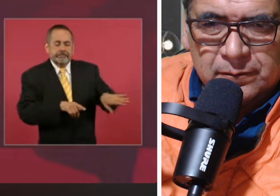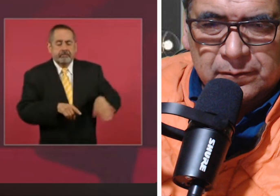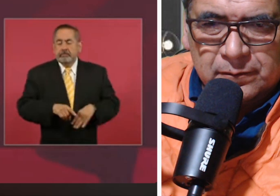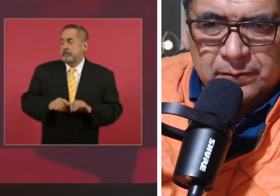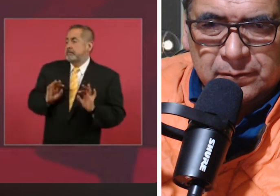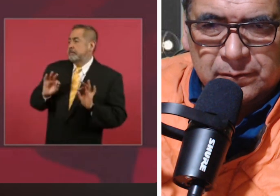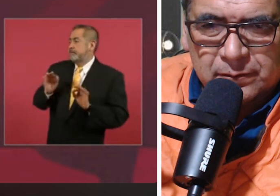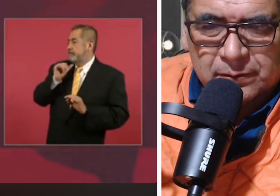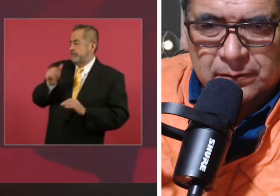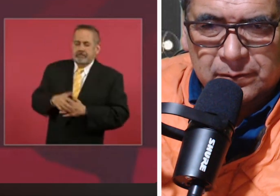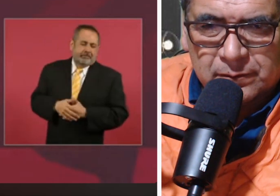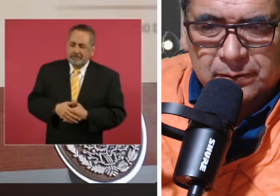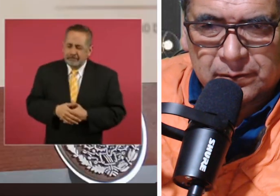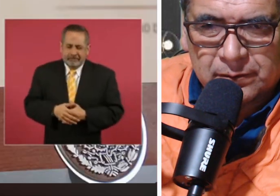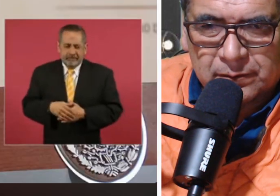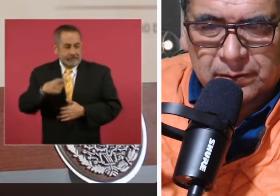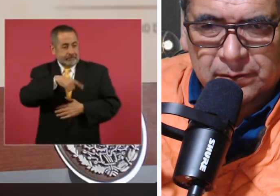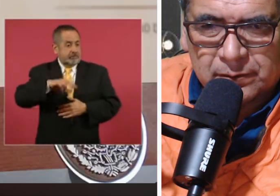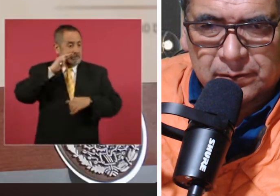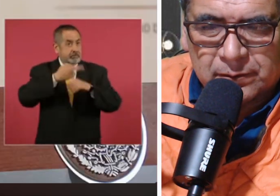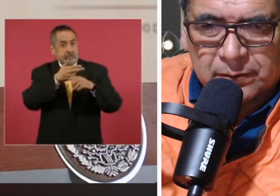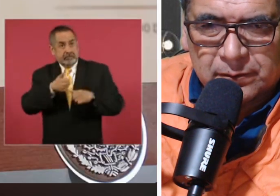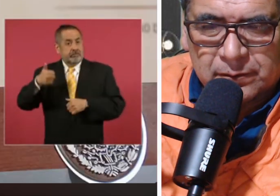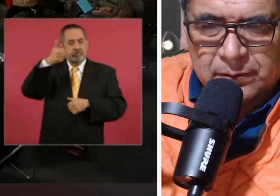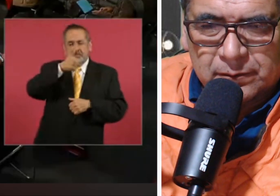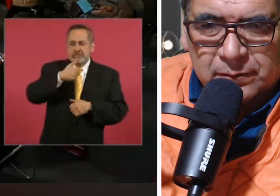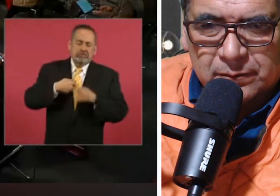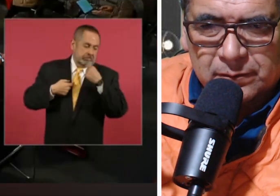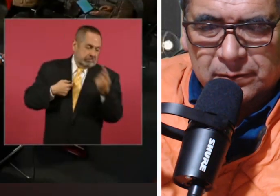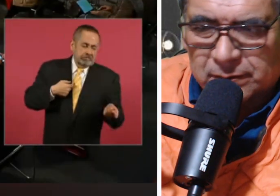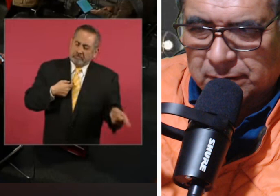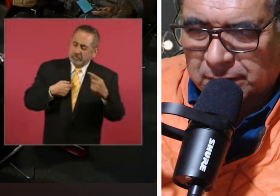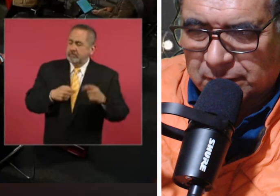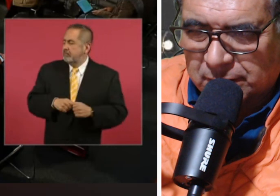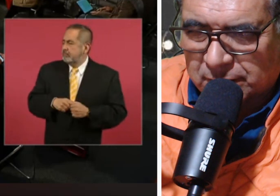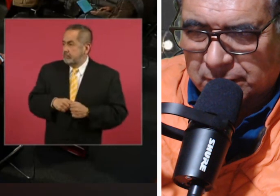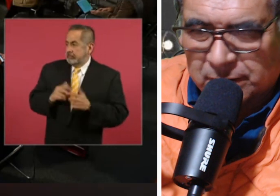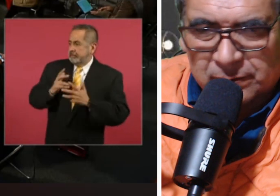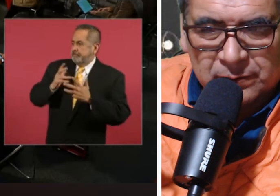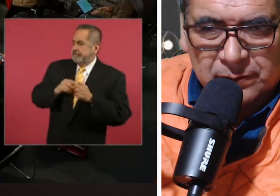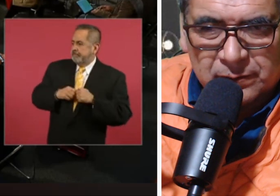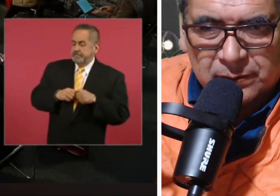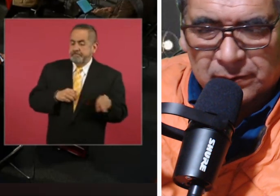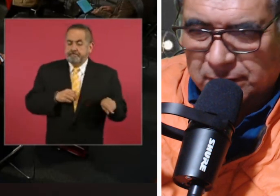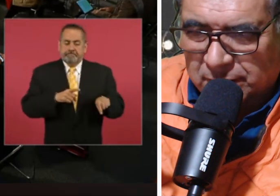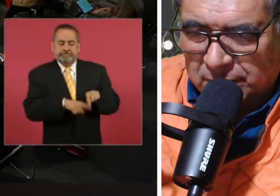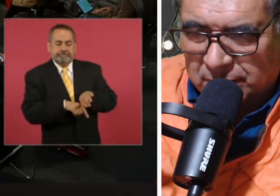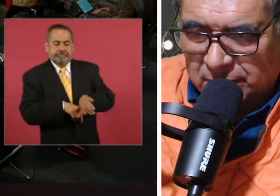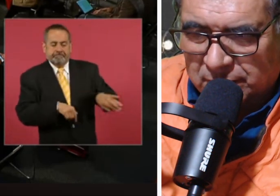el que paga los platos rotos es el de abajo a la consejera que fue la que